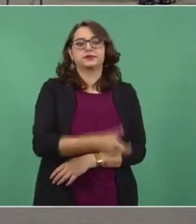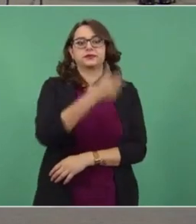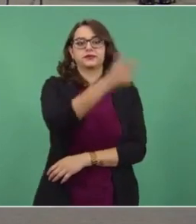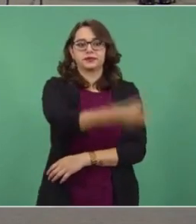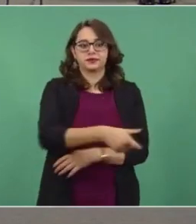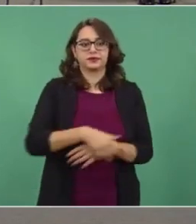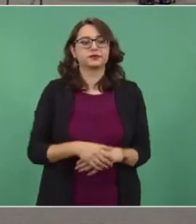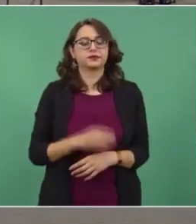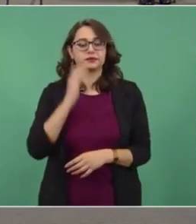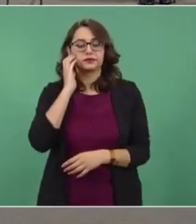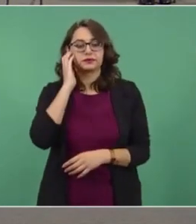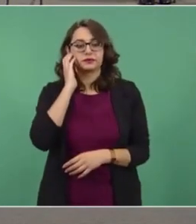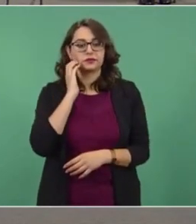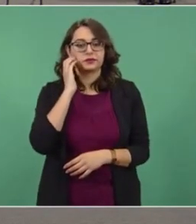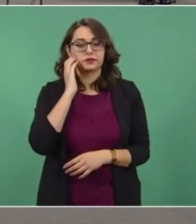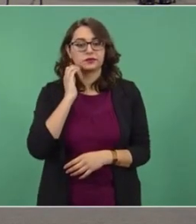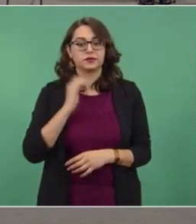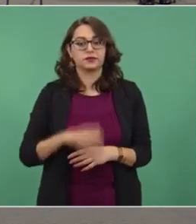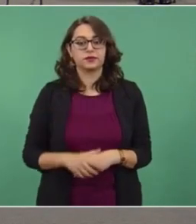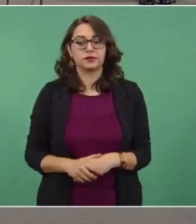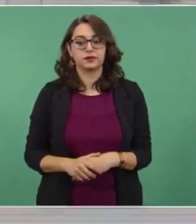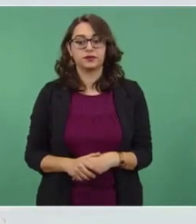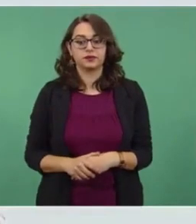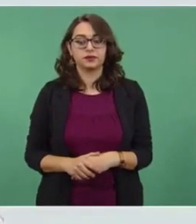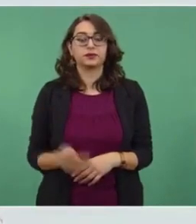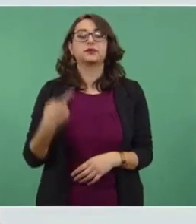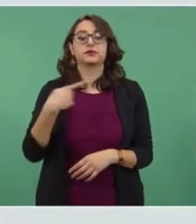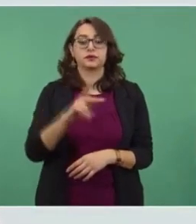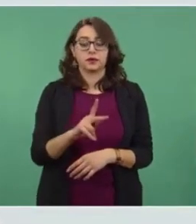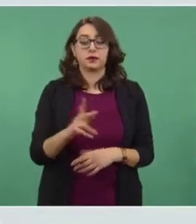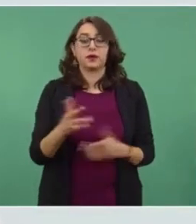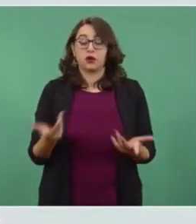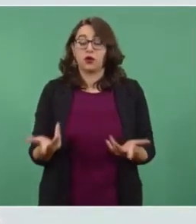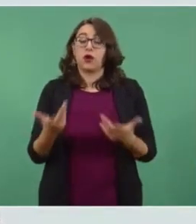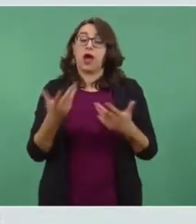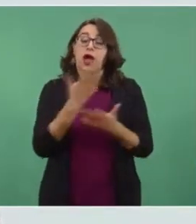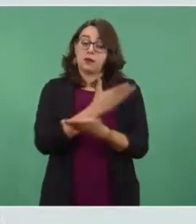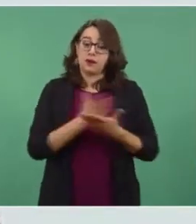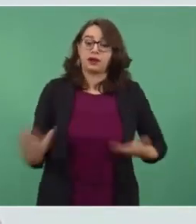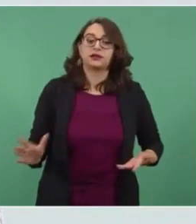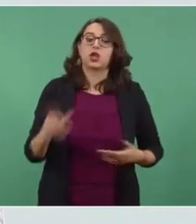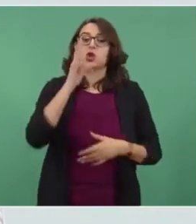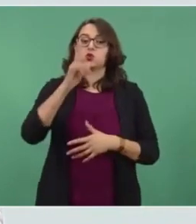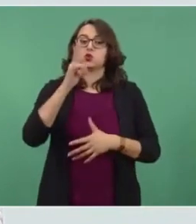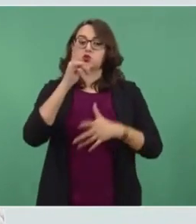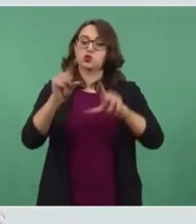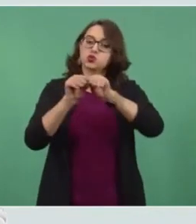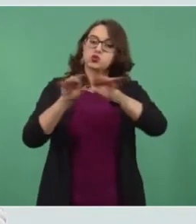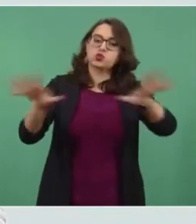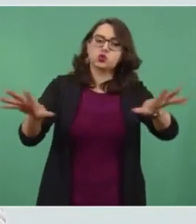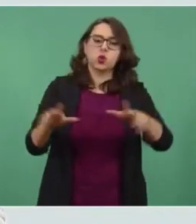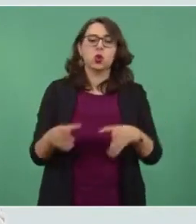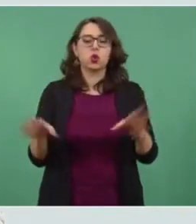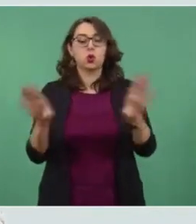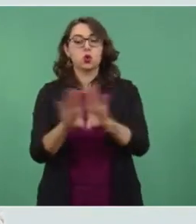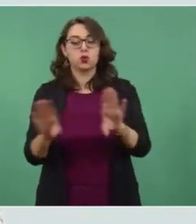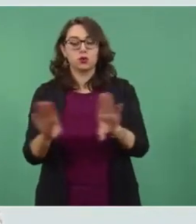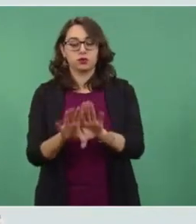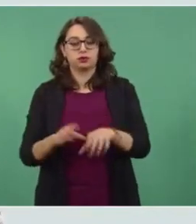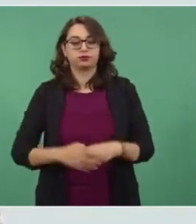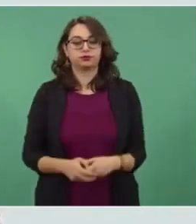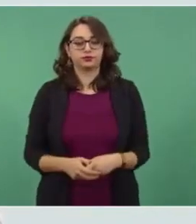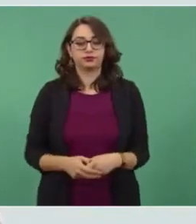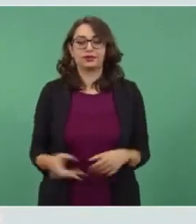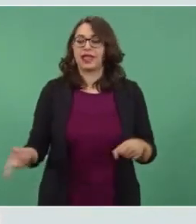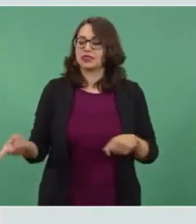¿cómo funciona la distribución de electricidad todos los días? En una oferta manipulada que